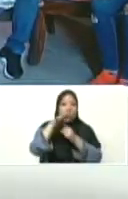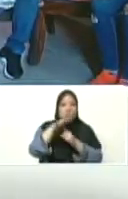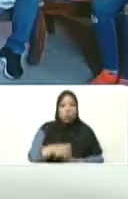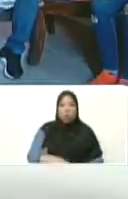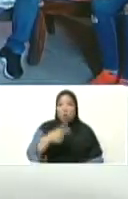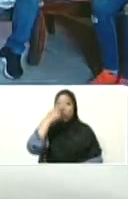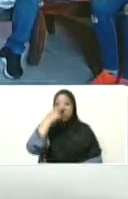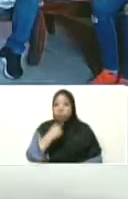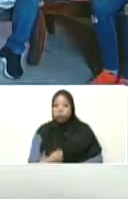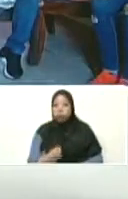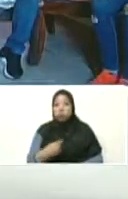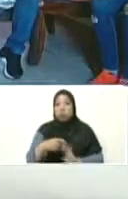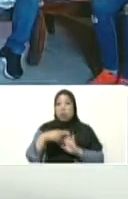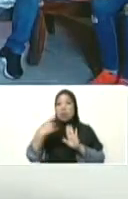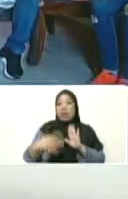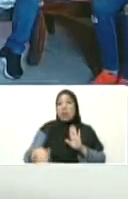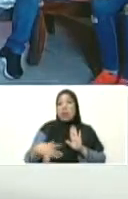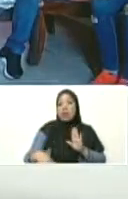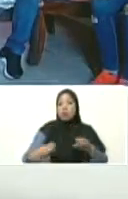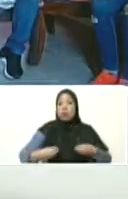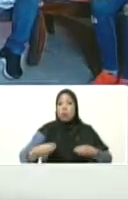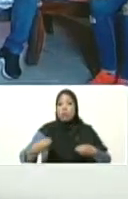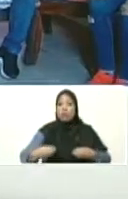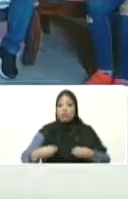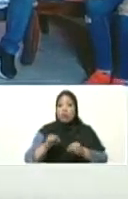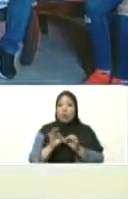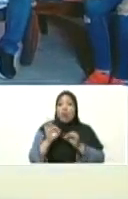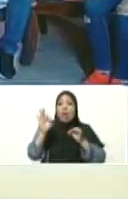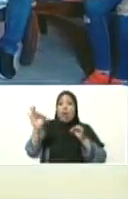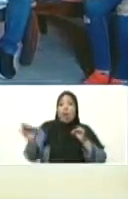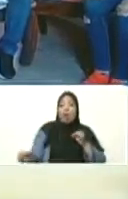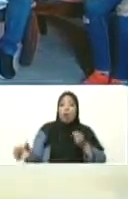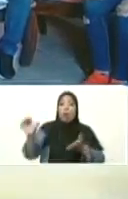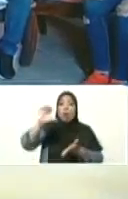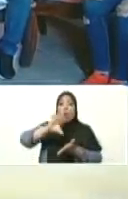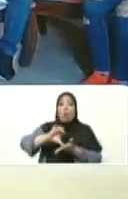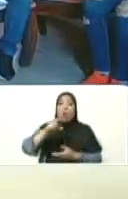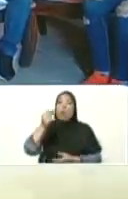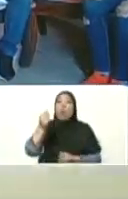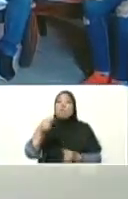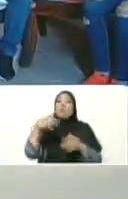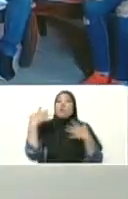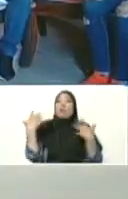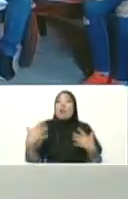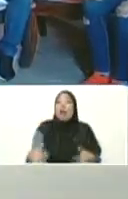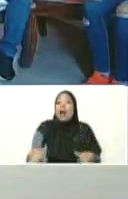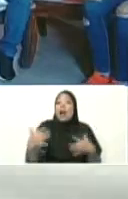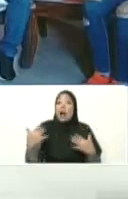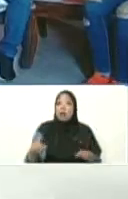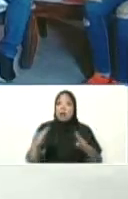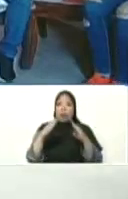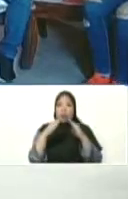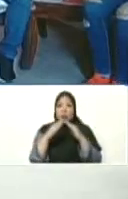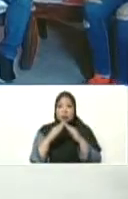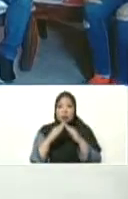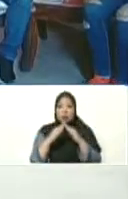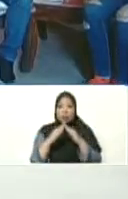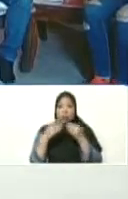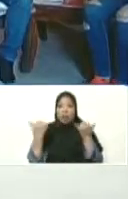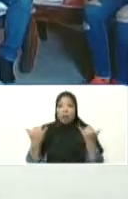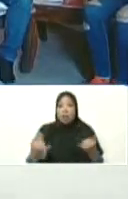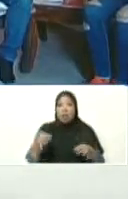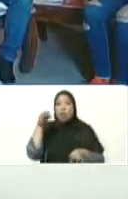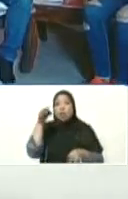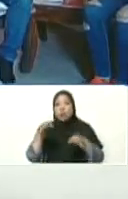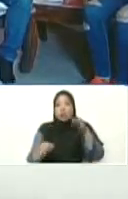negación del derecho a la ciudad un ojo de la cara después la justicia la